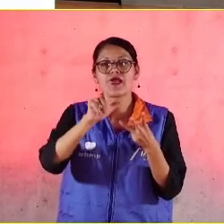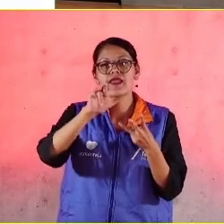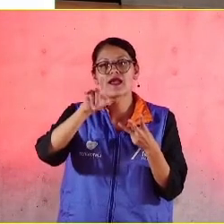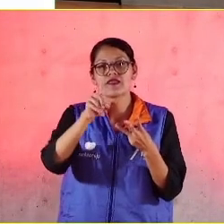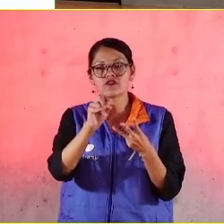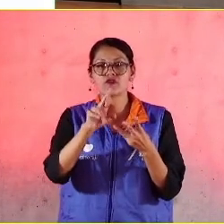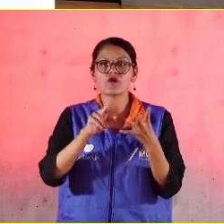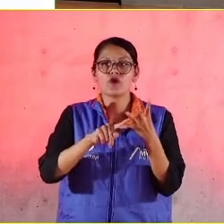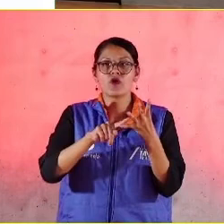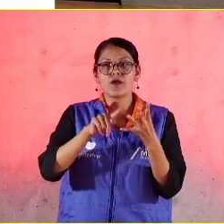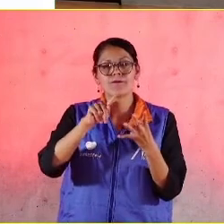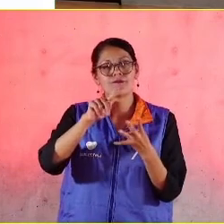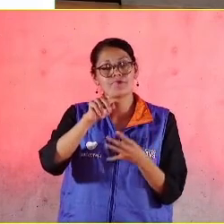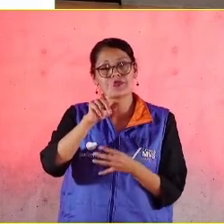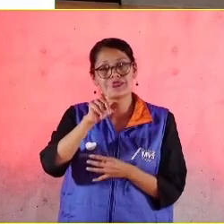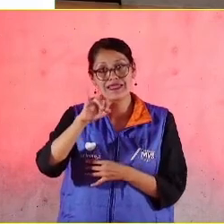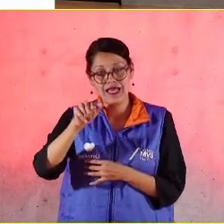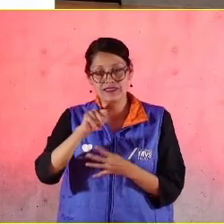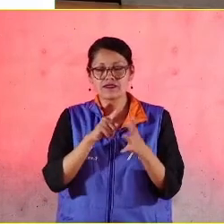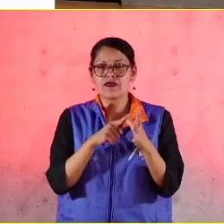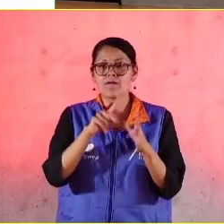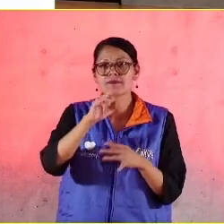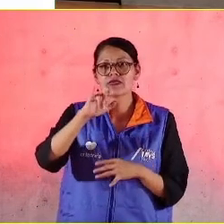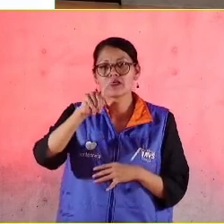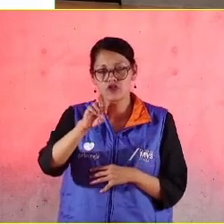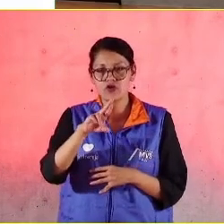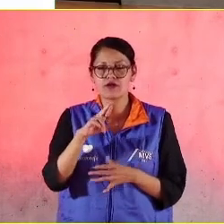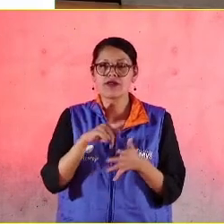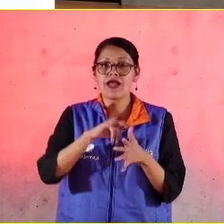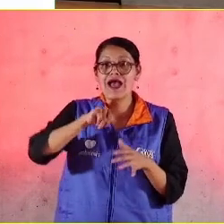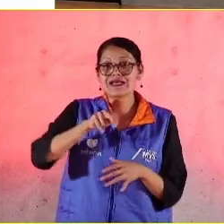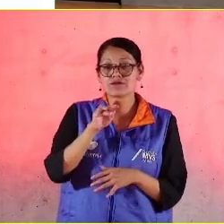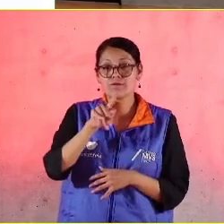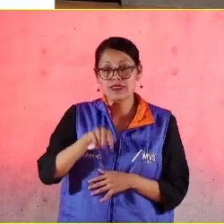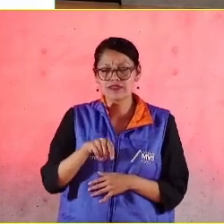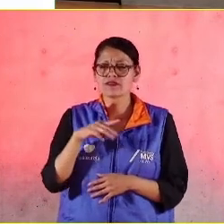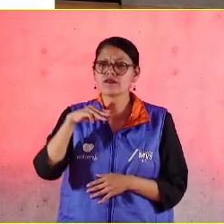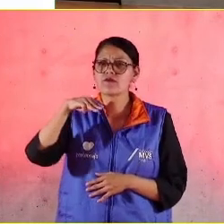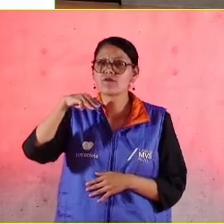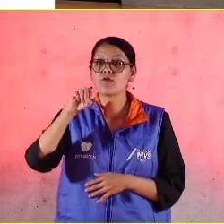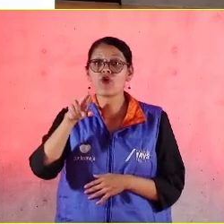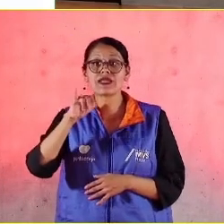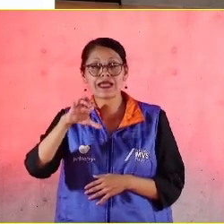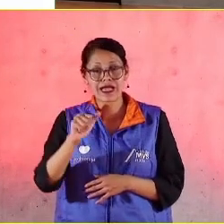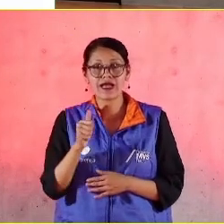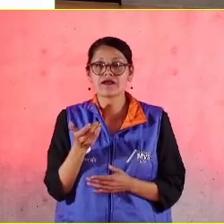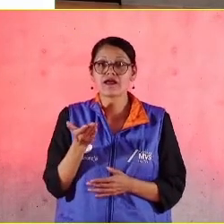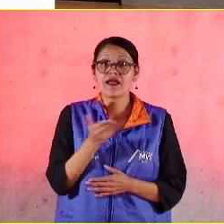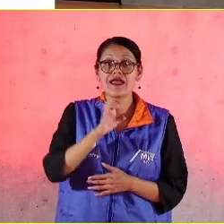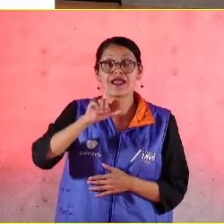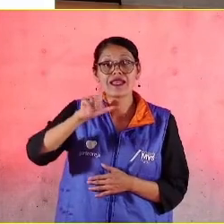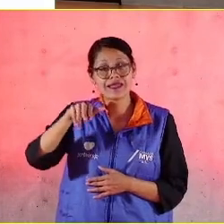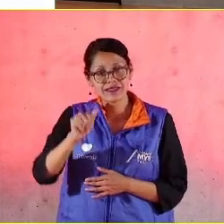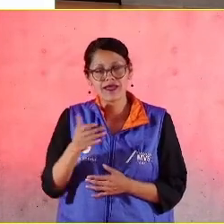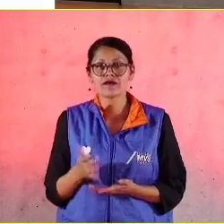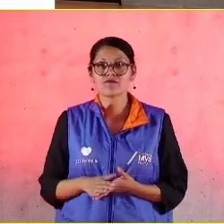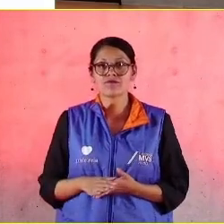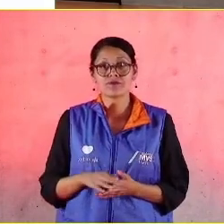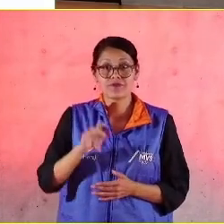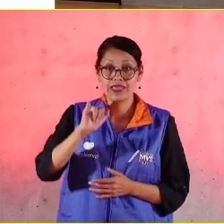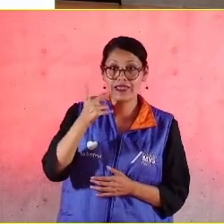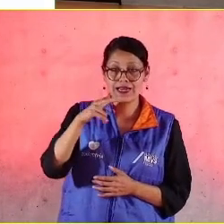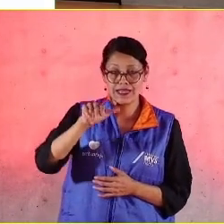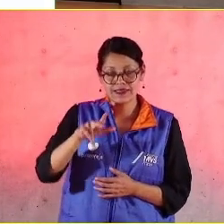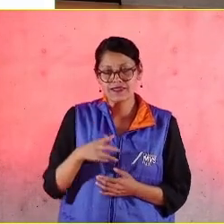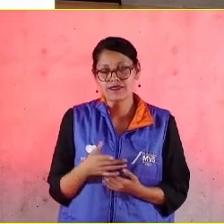a Eduardo Díaz, a Víctor González, a Jazmín Rodríguez, a Mónica Noriega, a Elena Rivera, a Ingrid